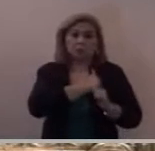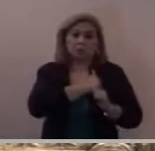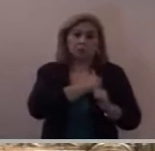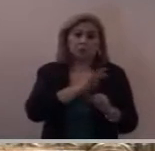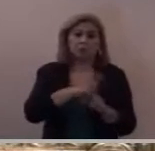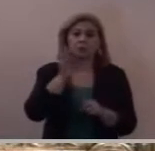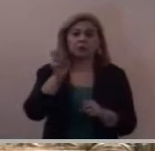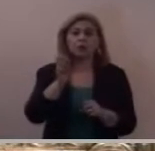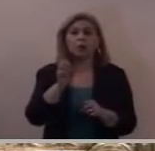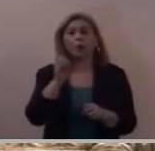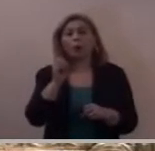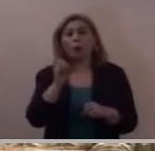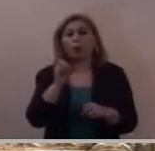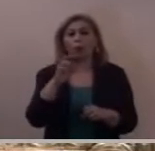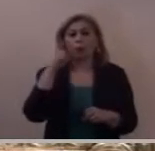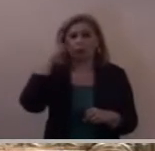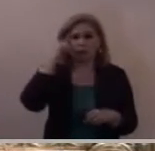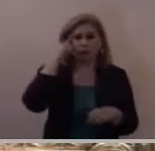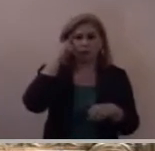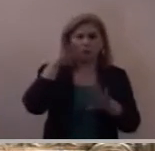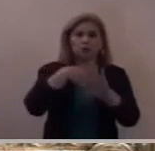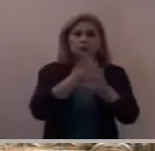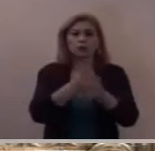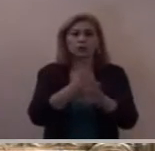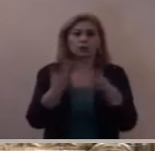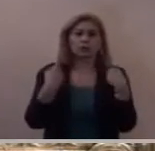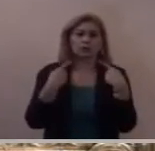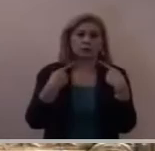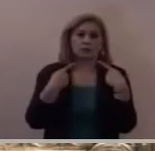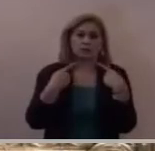opresor y agresivo con la sociedad